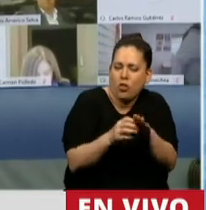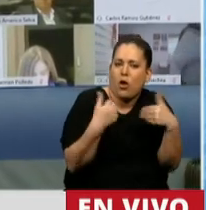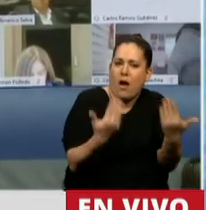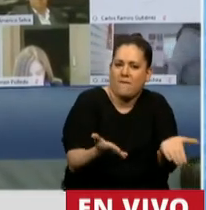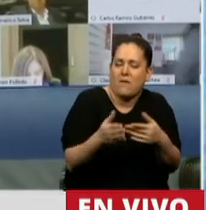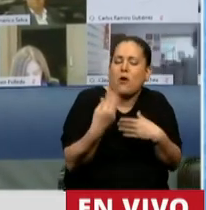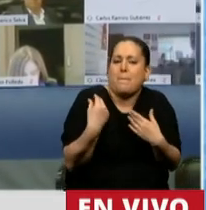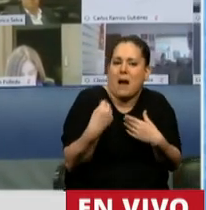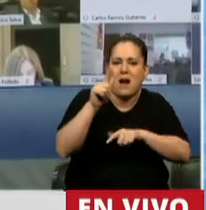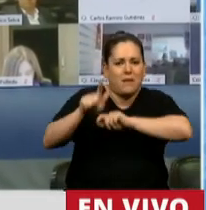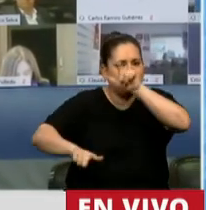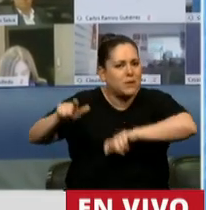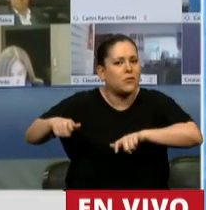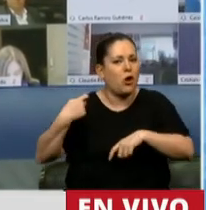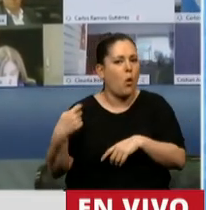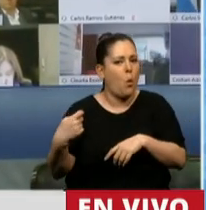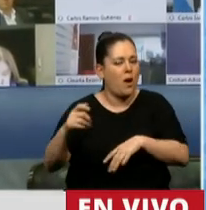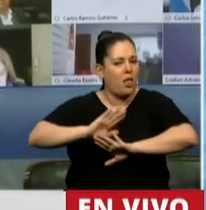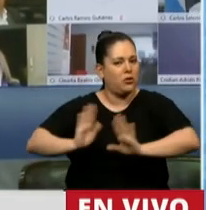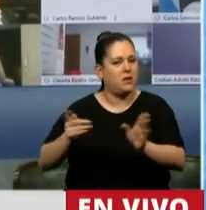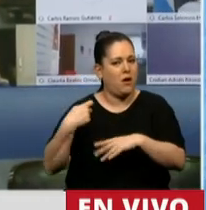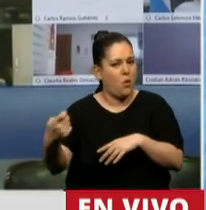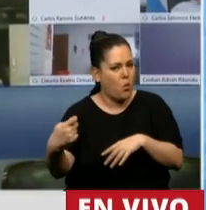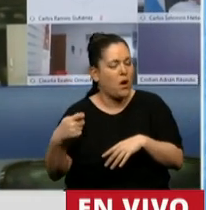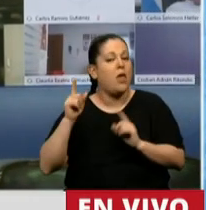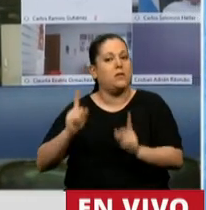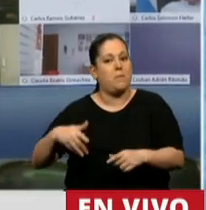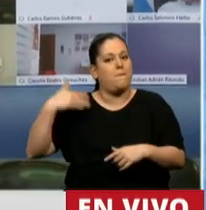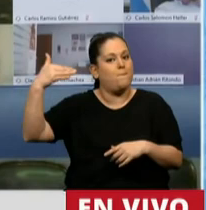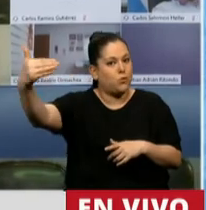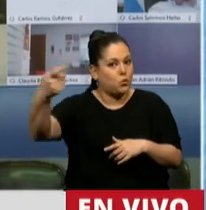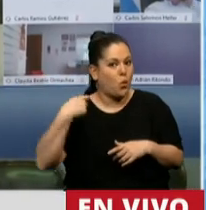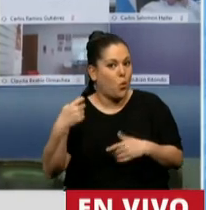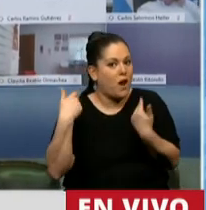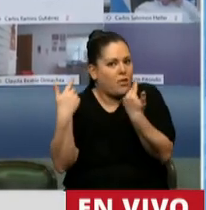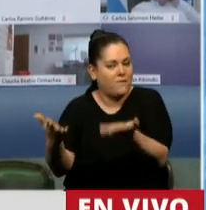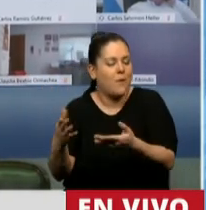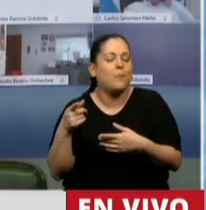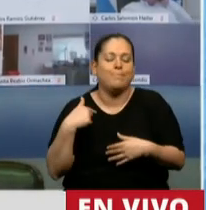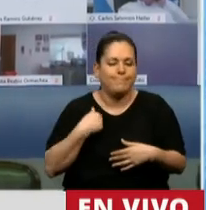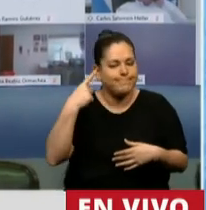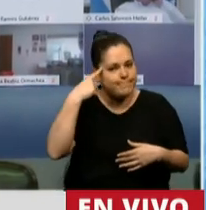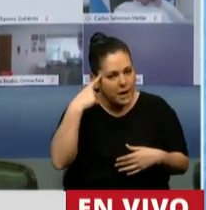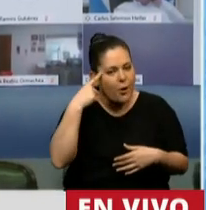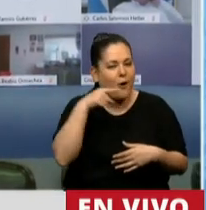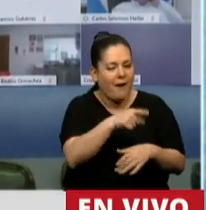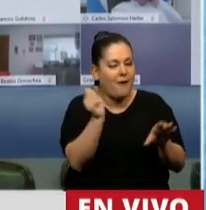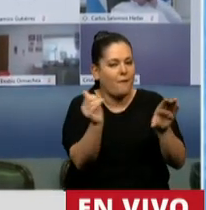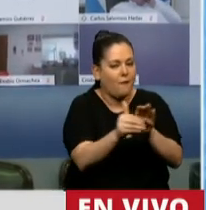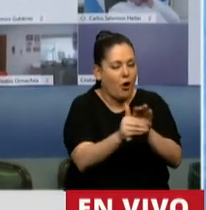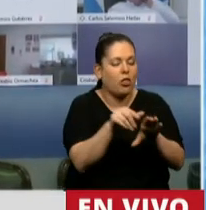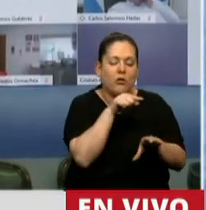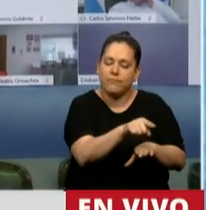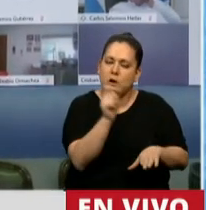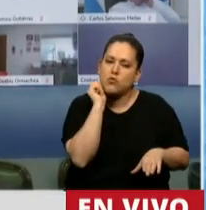favorecer a los actuales jubilados y también a los futuros jubilados, creo que es realmente